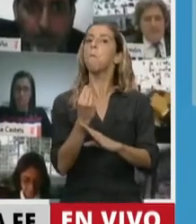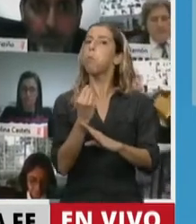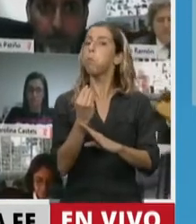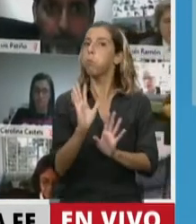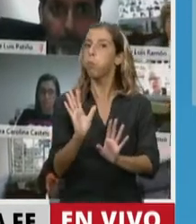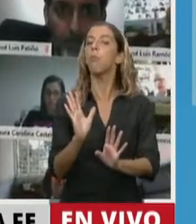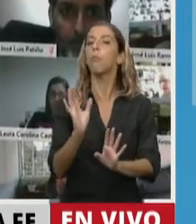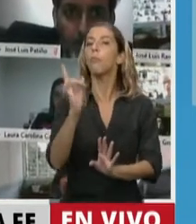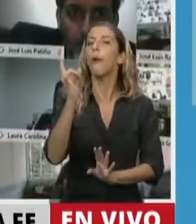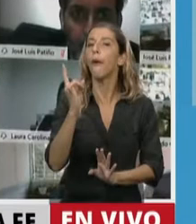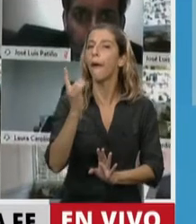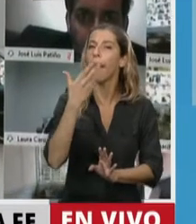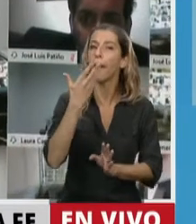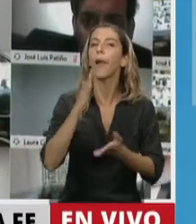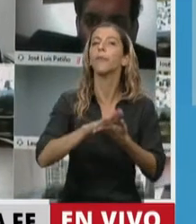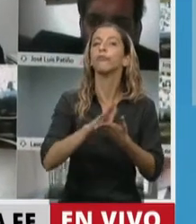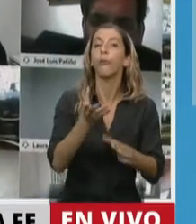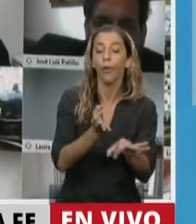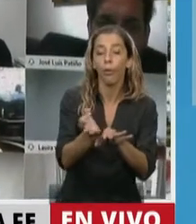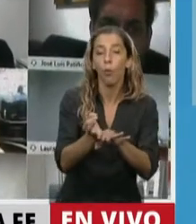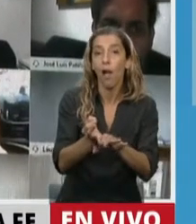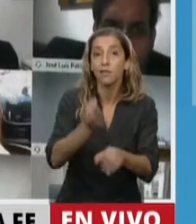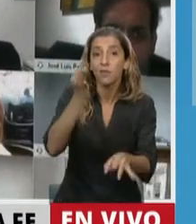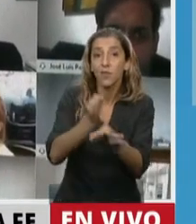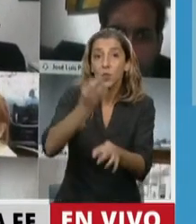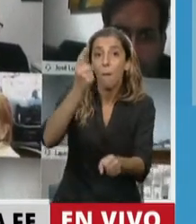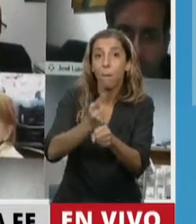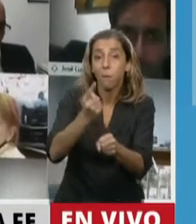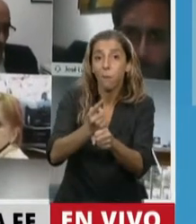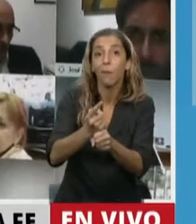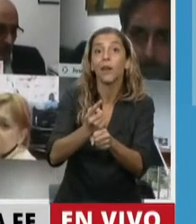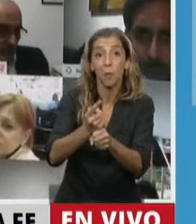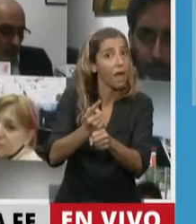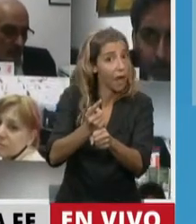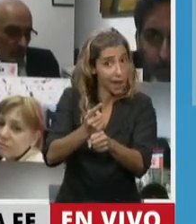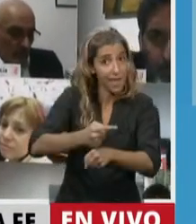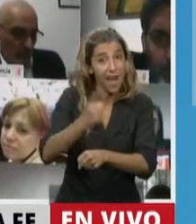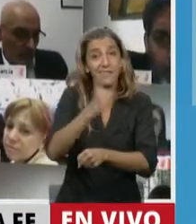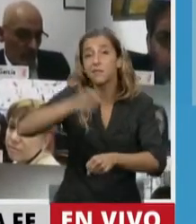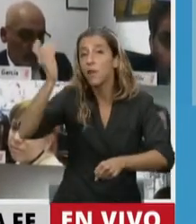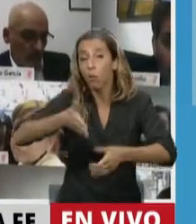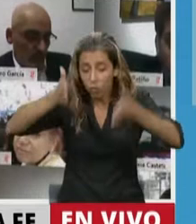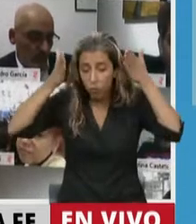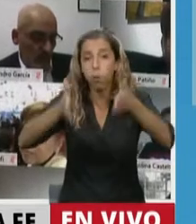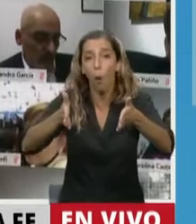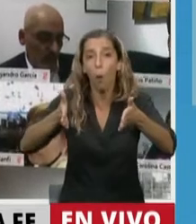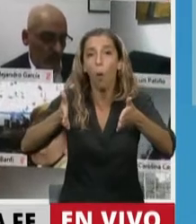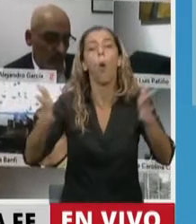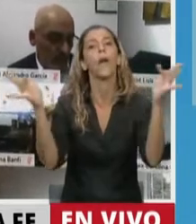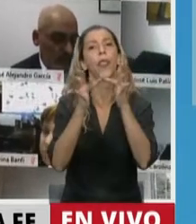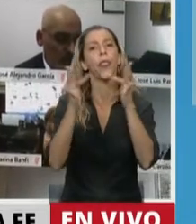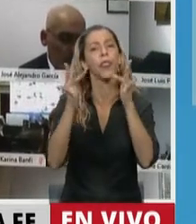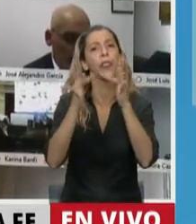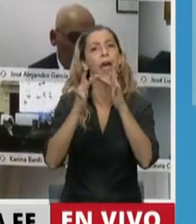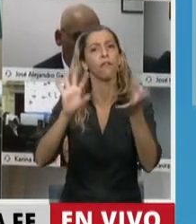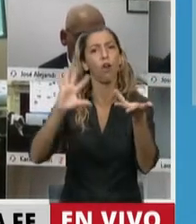para la educación primaria, la educación a distancia virtual, y los que reivindicamos la sociabilidad